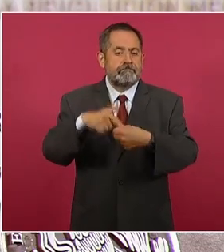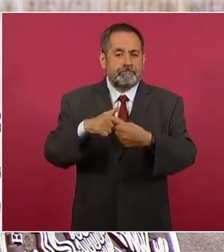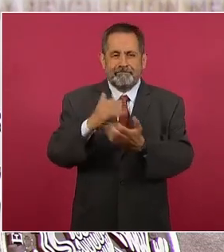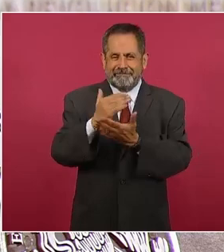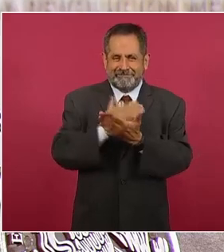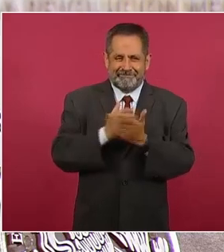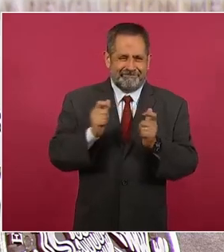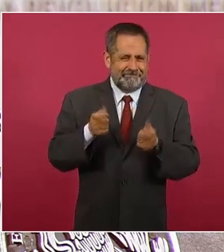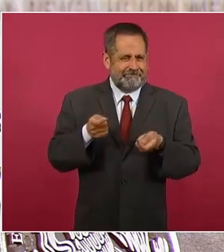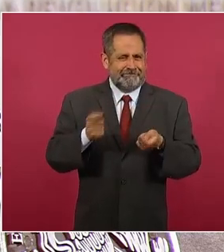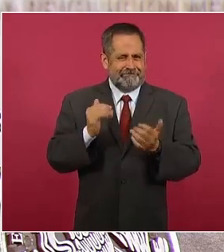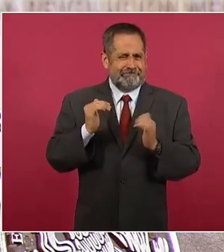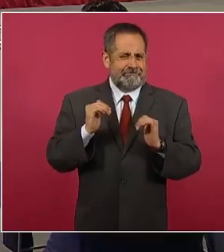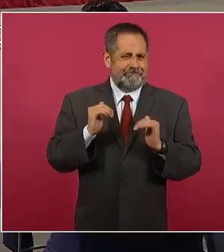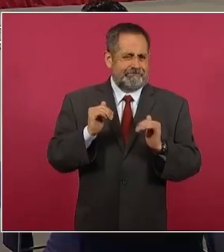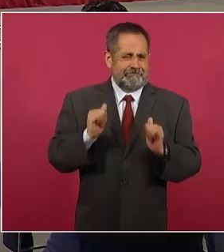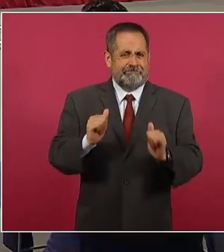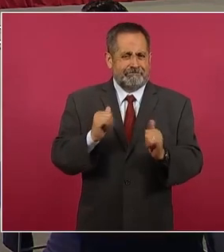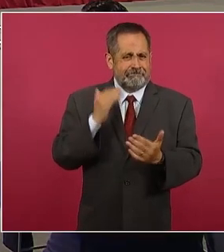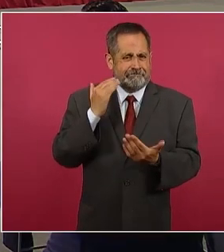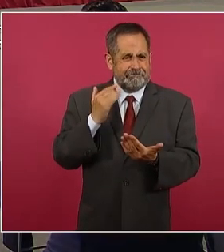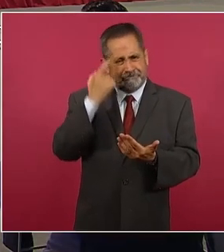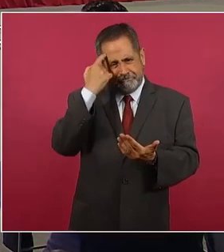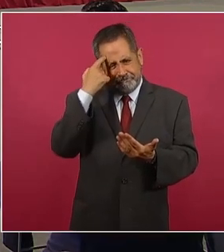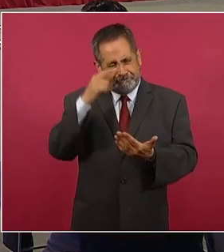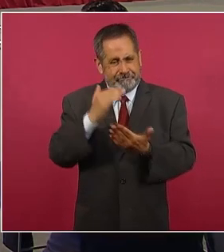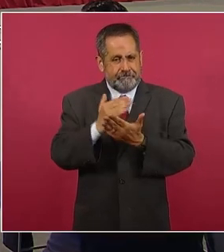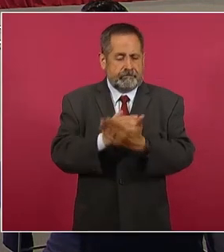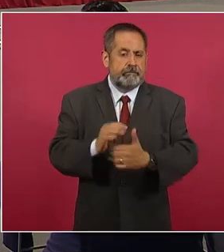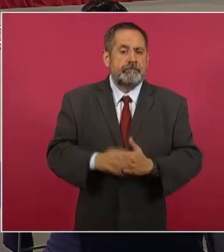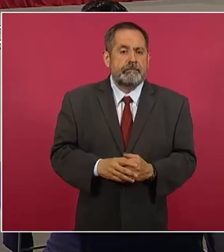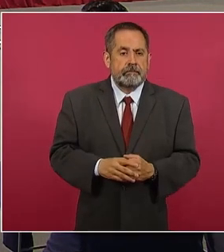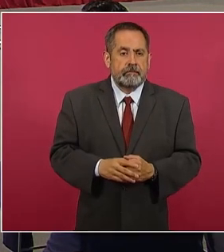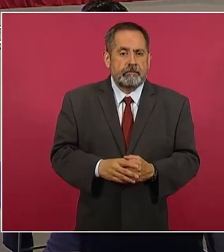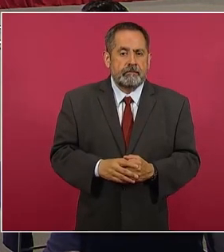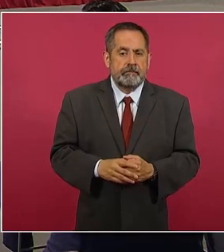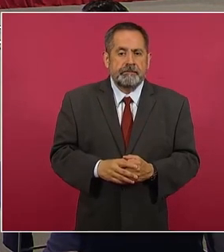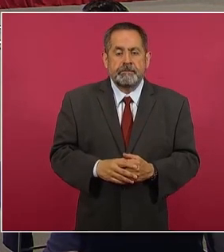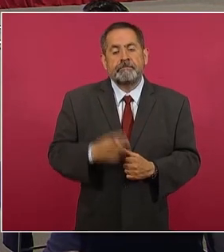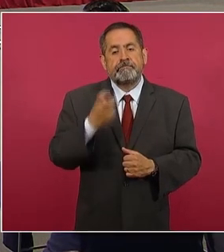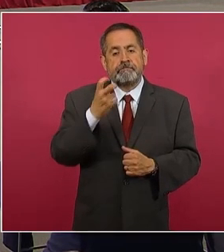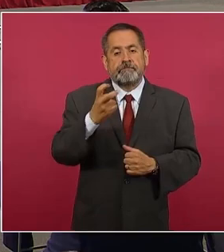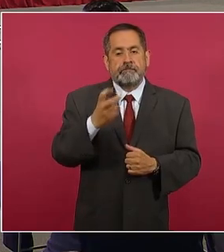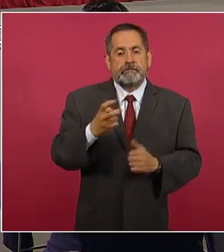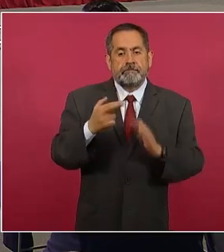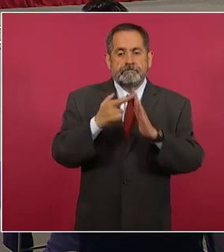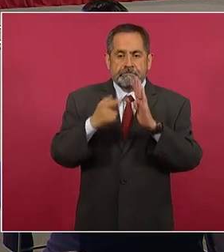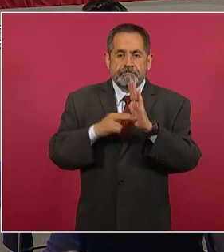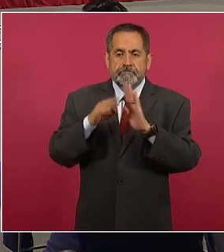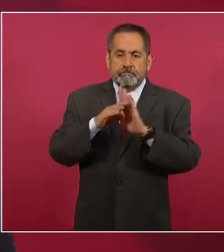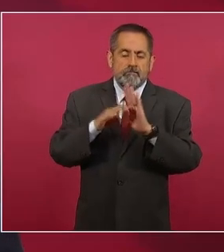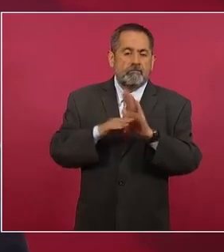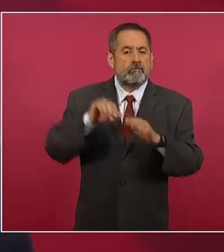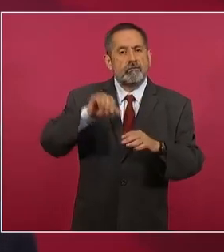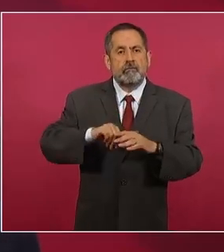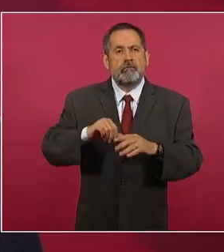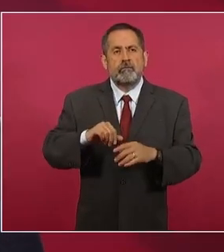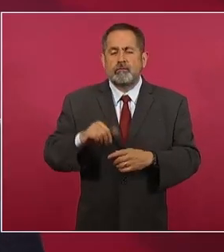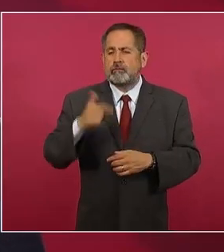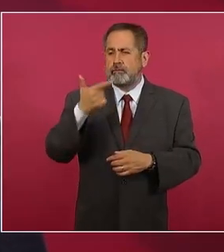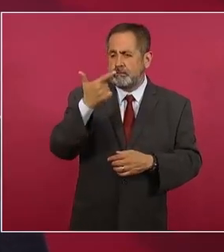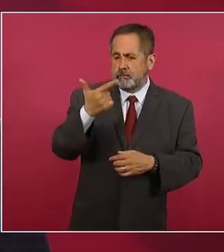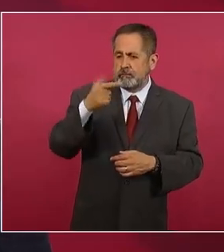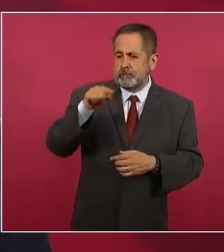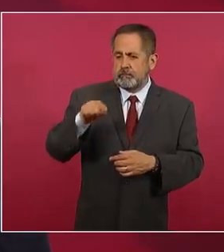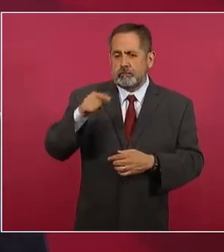estamos compensando una cosa con otra. Sin esta medida estimamos que la inflación que hoy es de 7.6